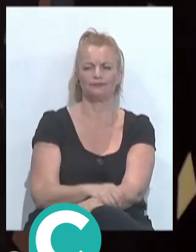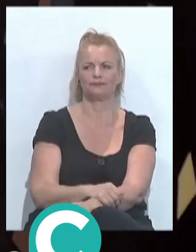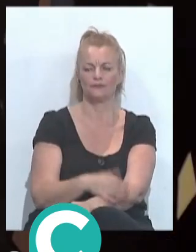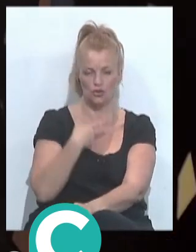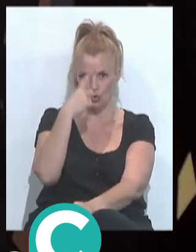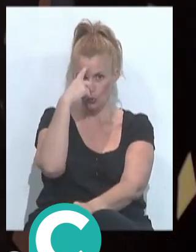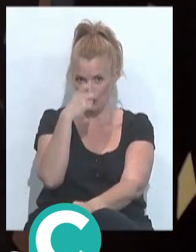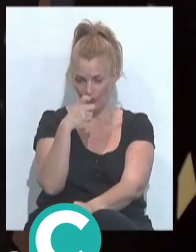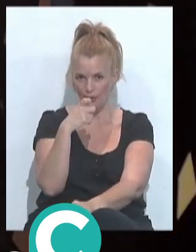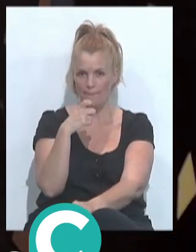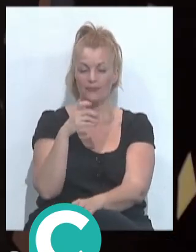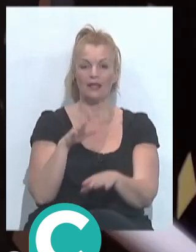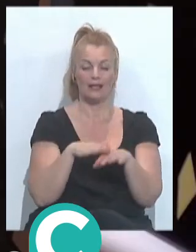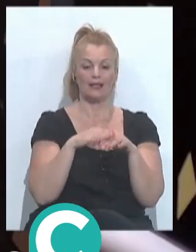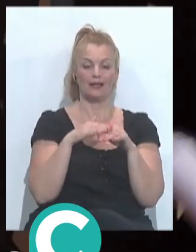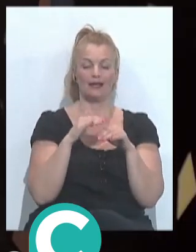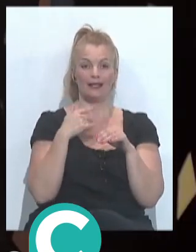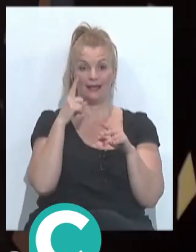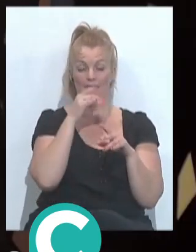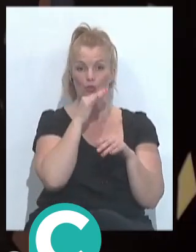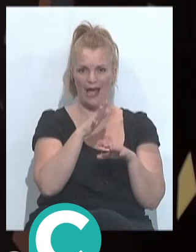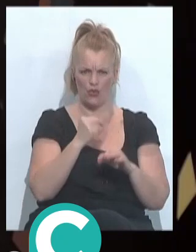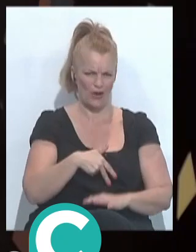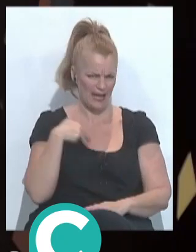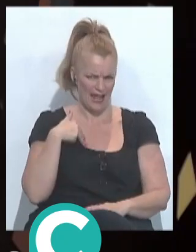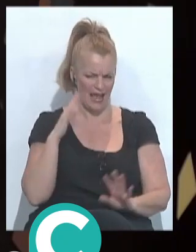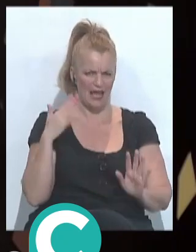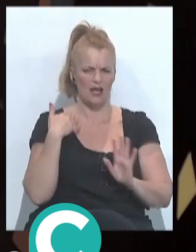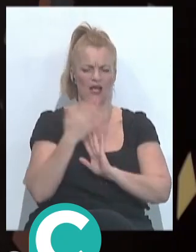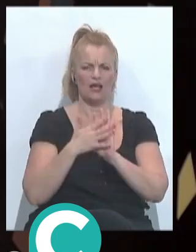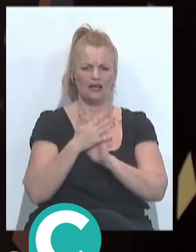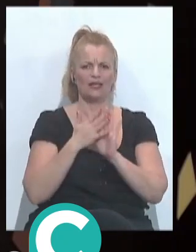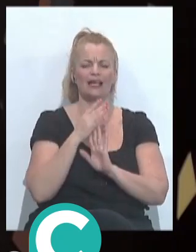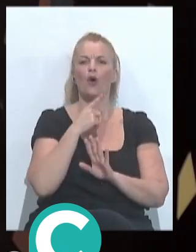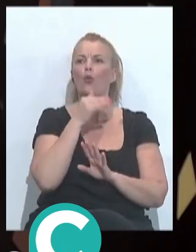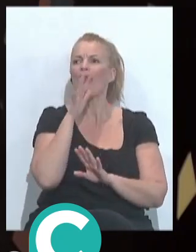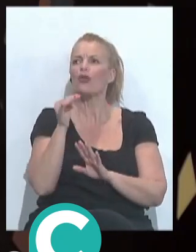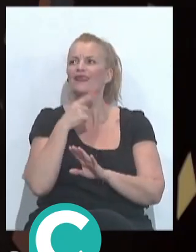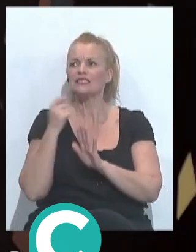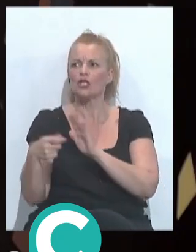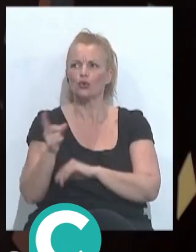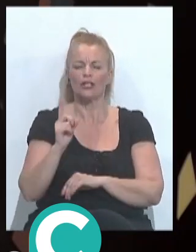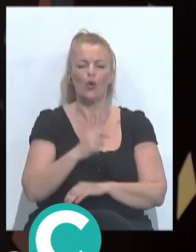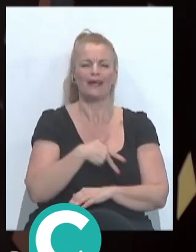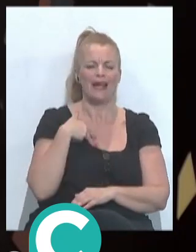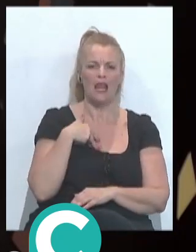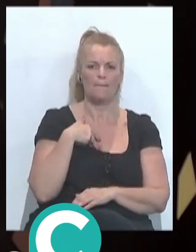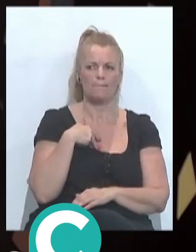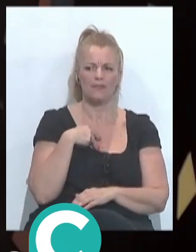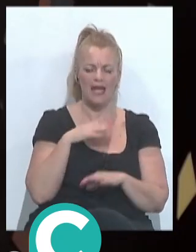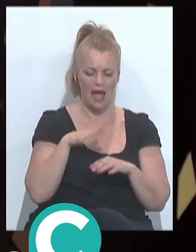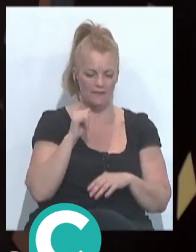no recuerdo que claro en el jurado en general no hablo yo era jurado de Chirigota ese año pero claro